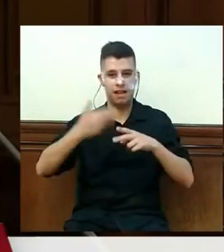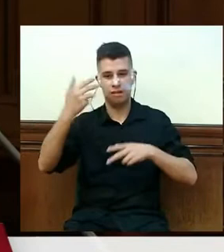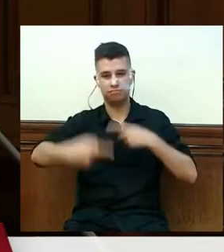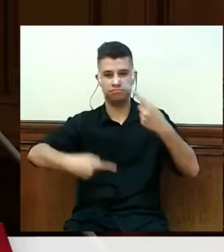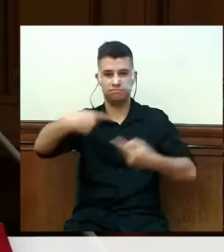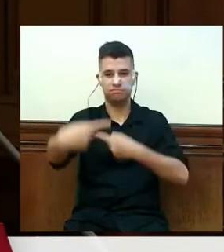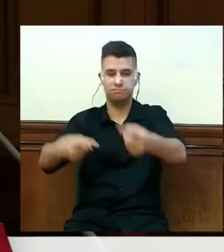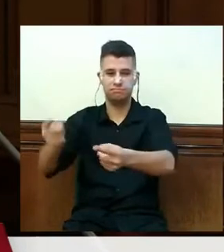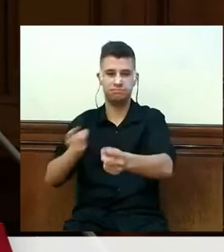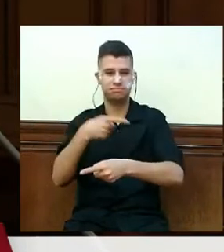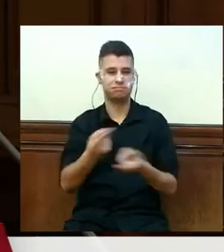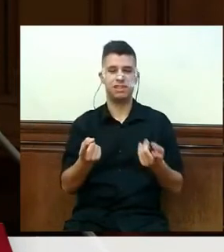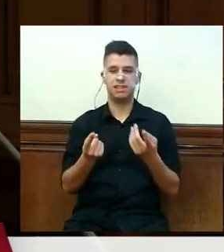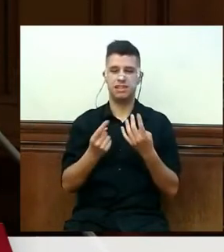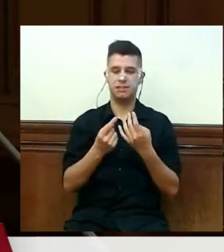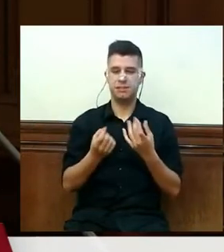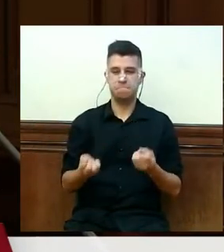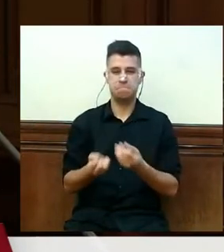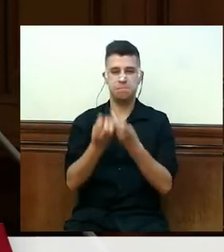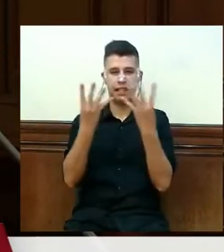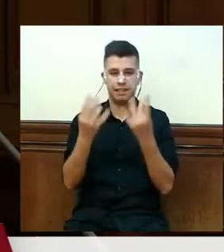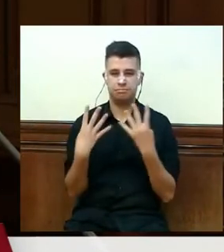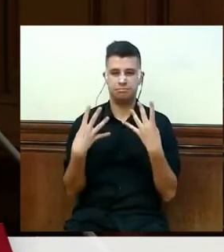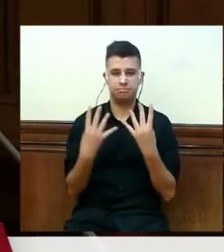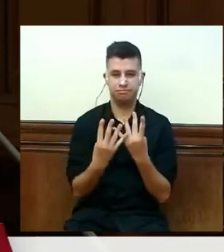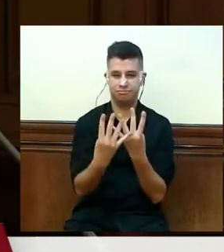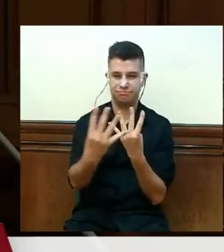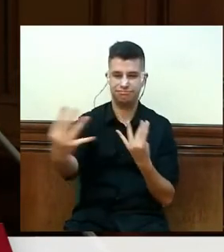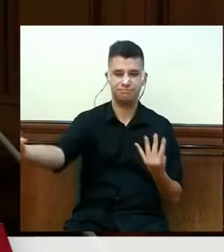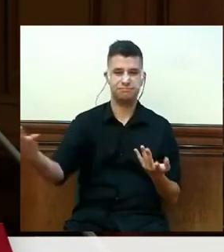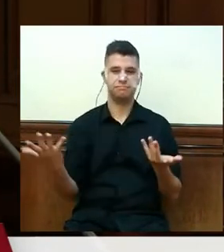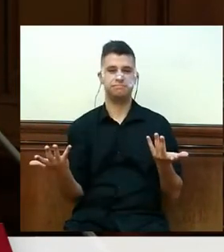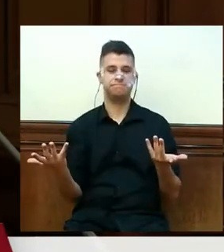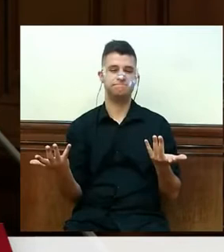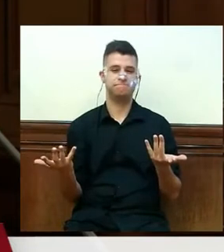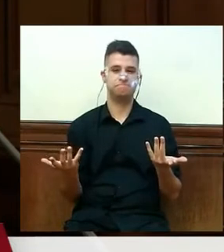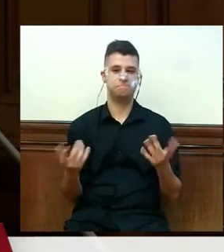¿vale? De árboles, de ramas, de pasto